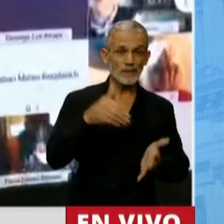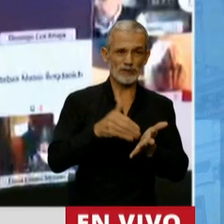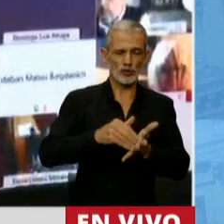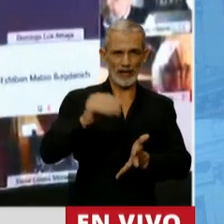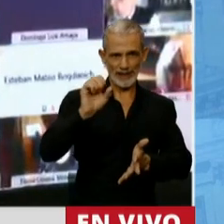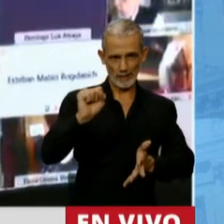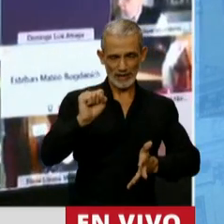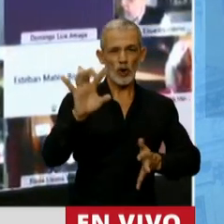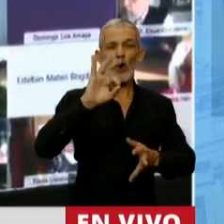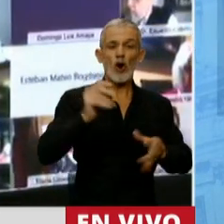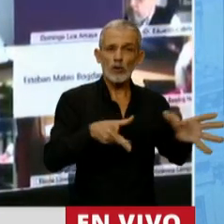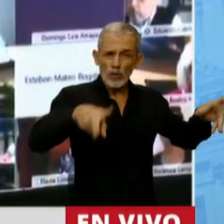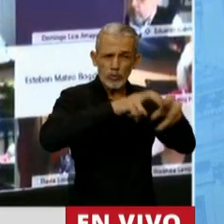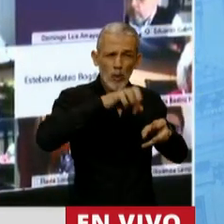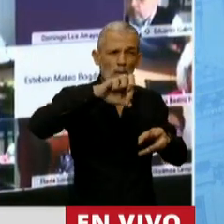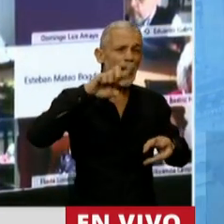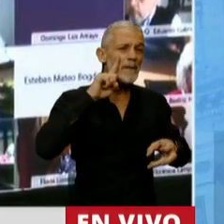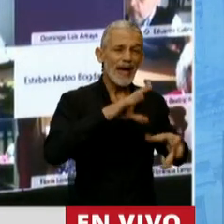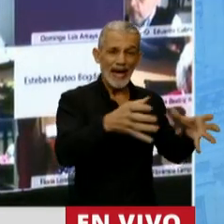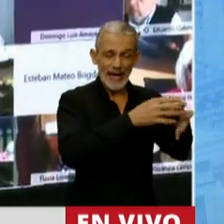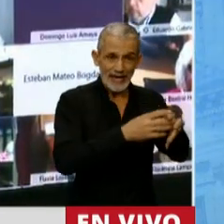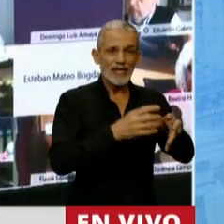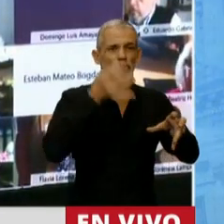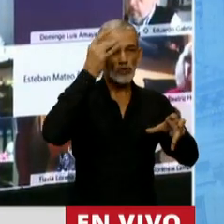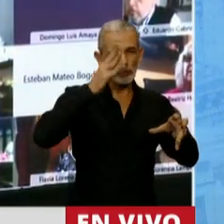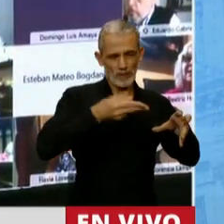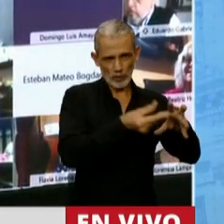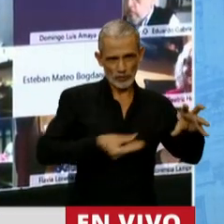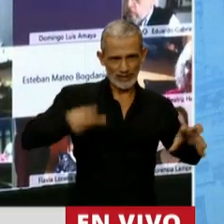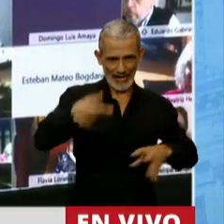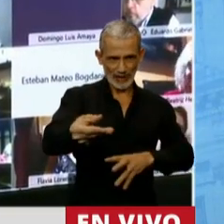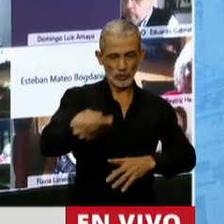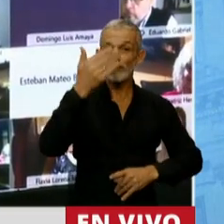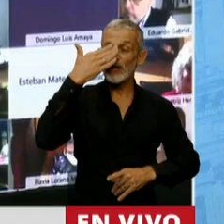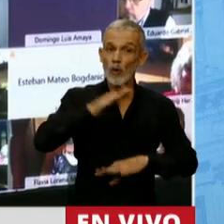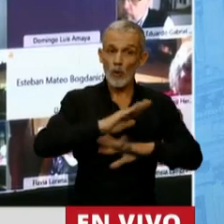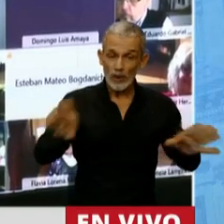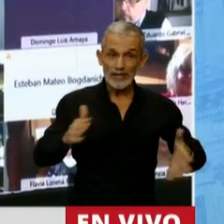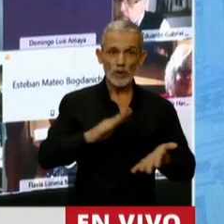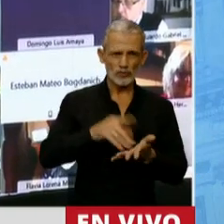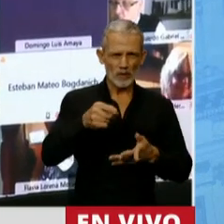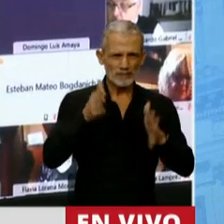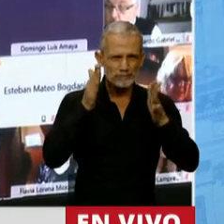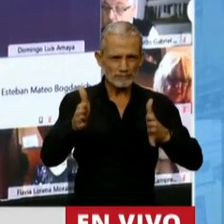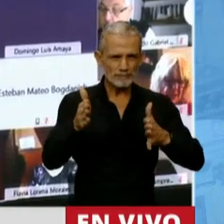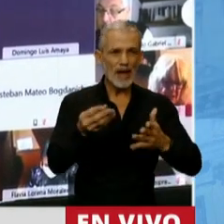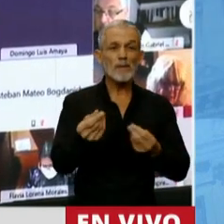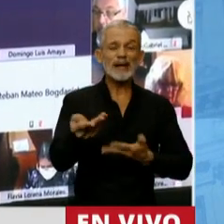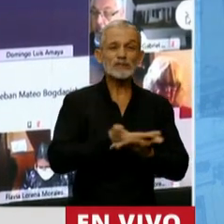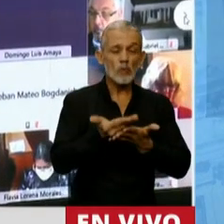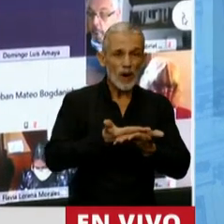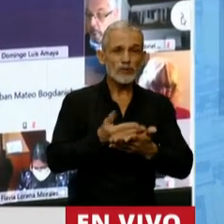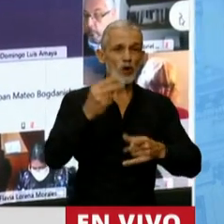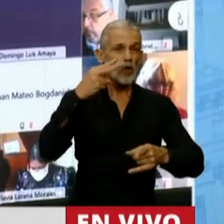pesos o 0,7% del PBI. Y finalmente sobre este rubro el presupuesto